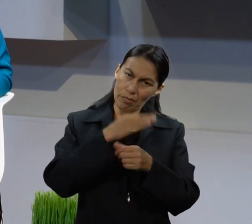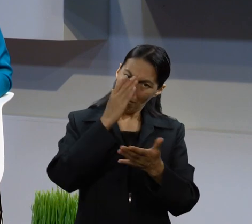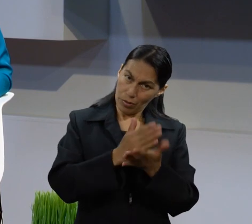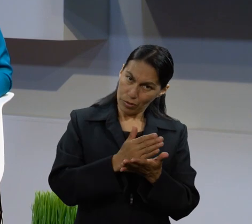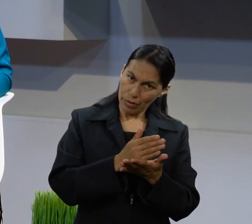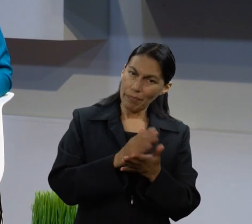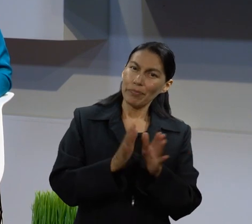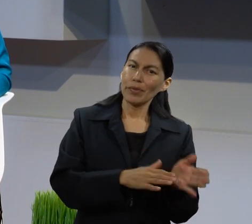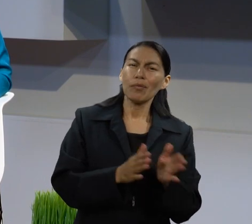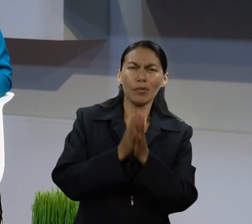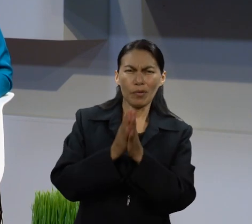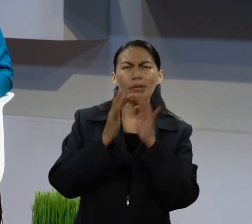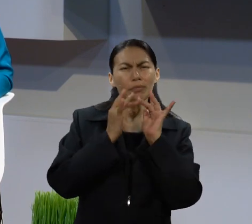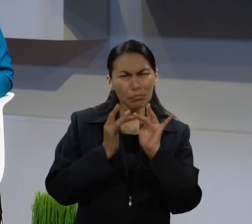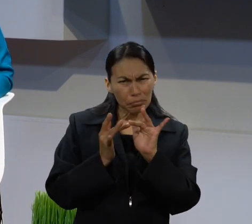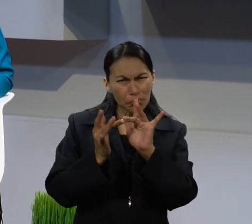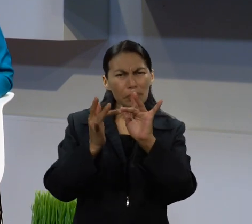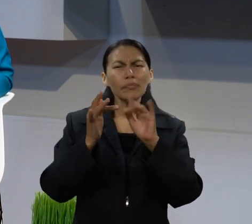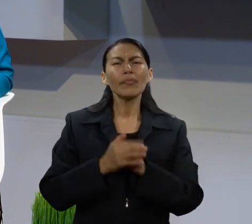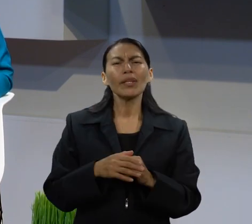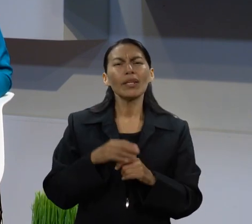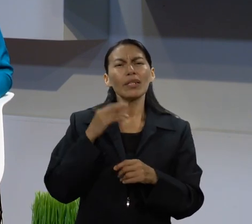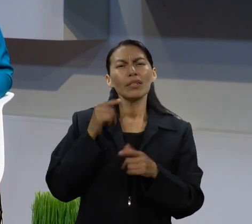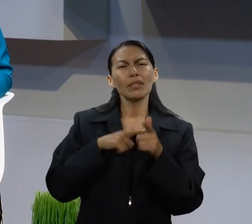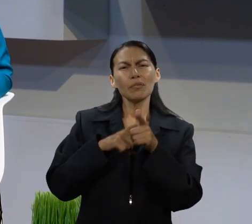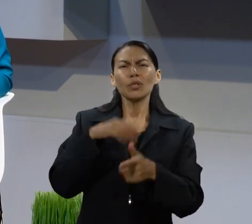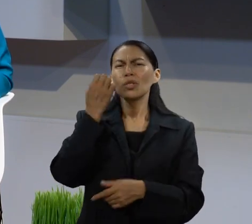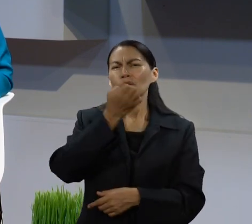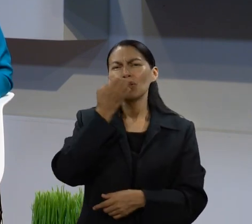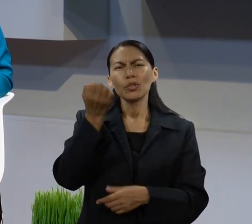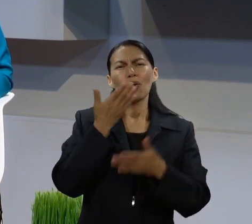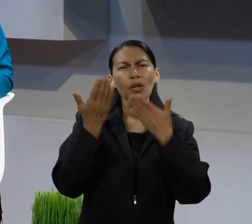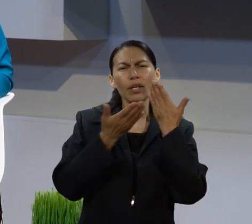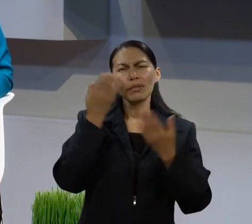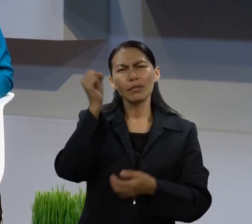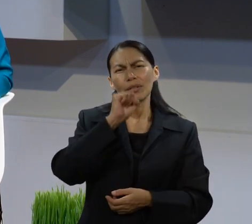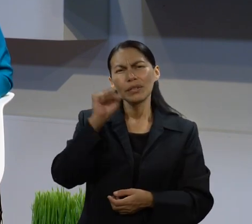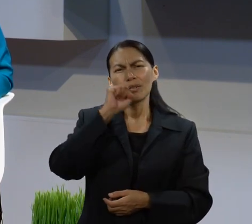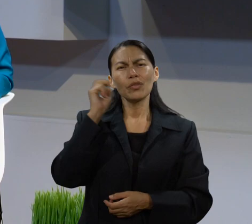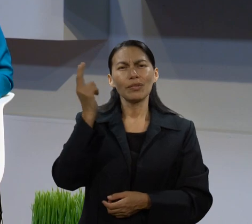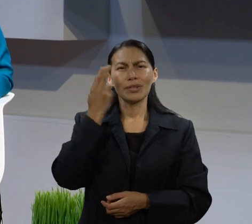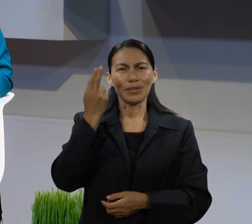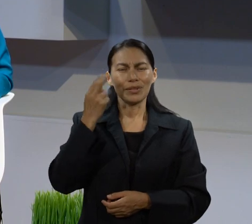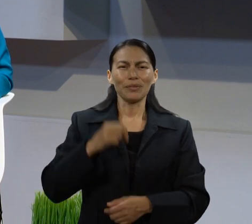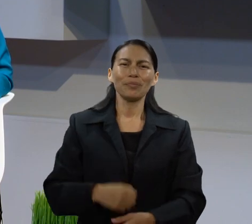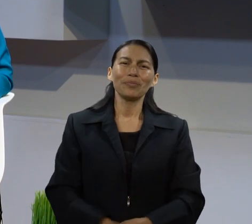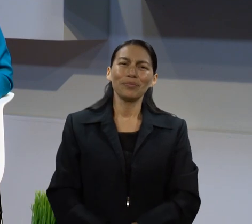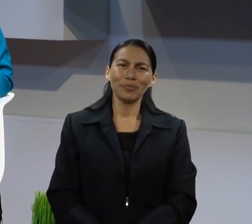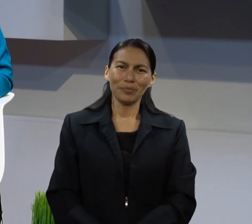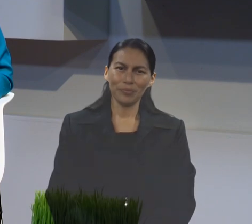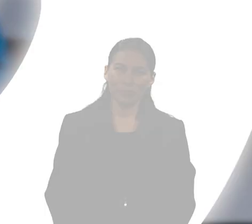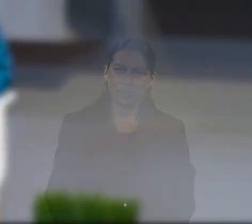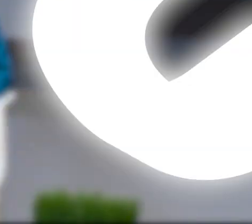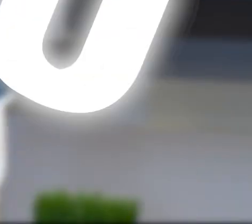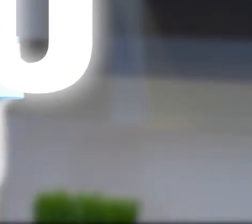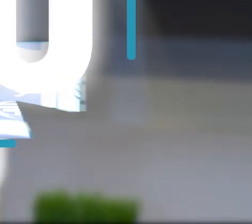momento, pero quédese con nosotros, porque continuamos con el estudio de Escuela Sabática Universitaria. Ya volvemos.